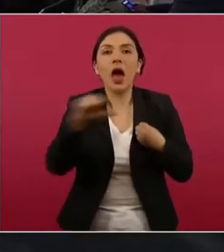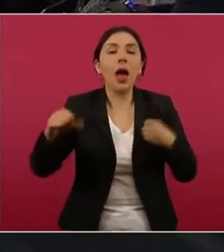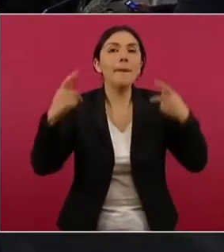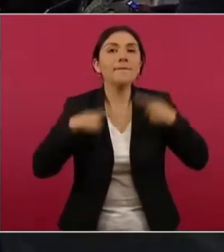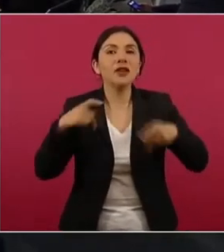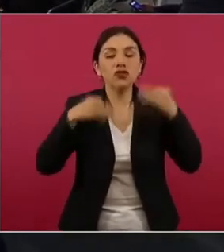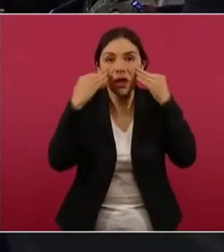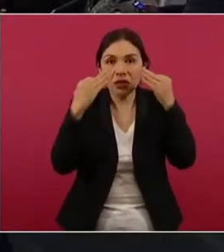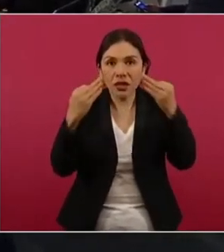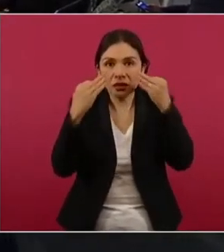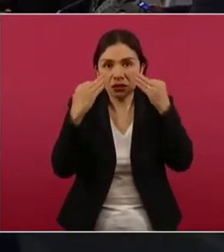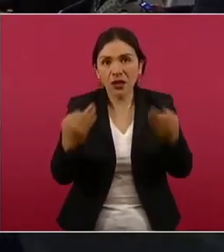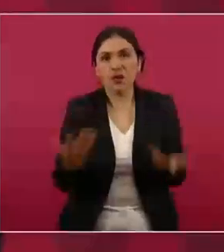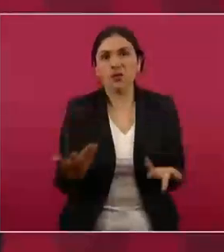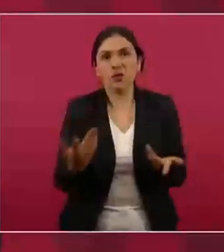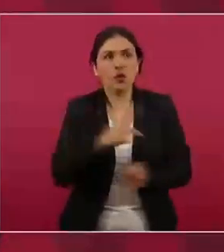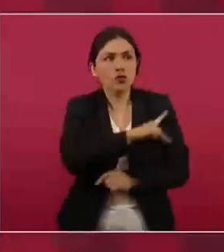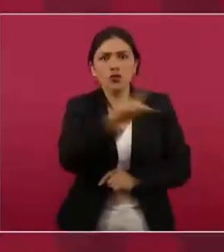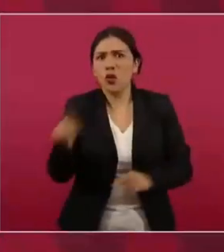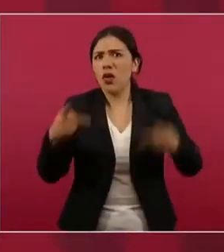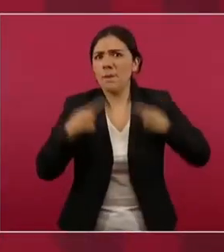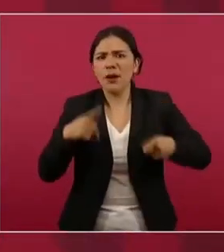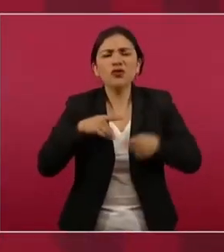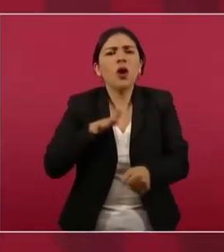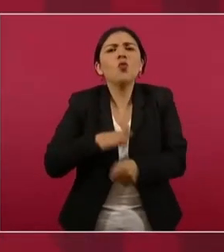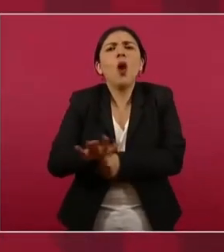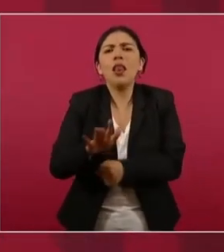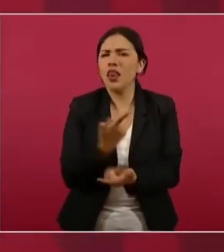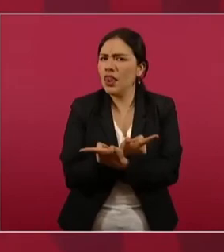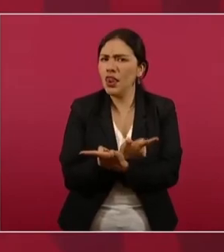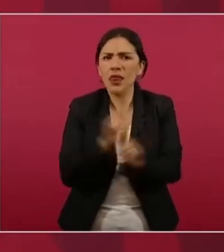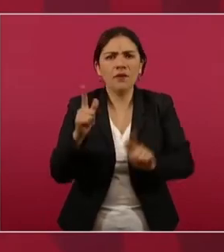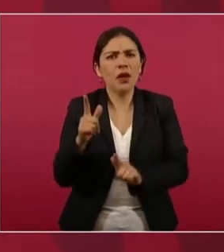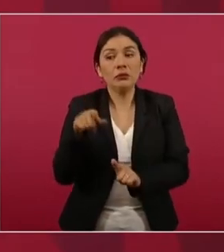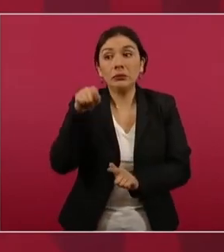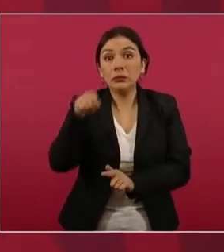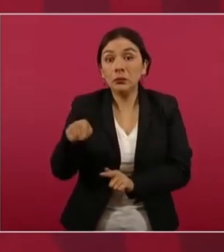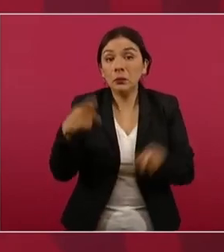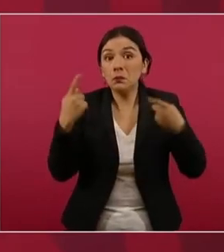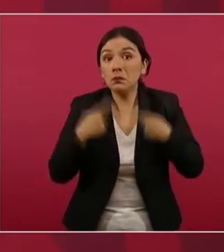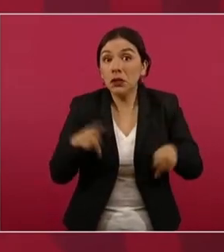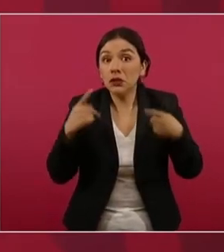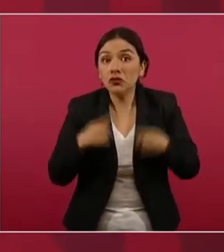todas las personas, cualquier persona que